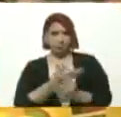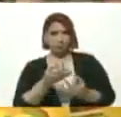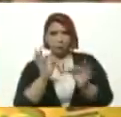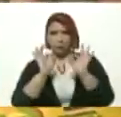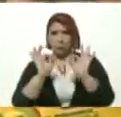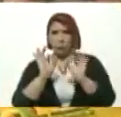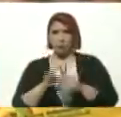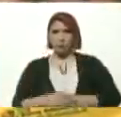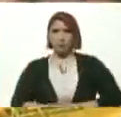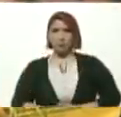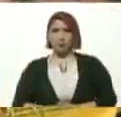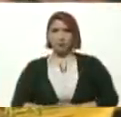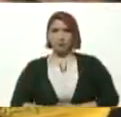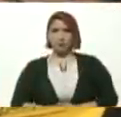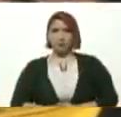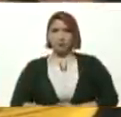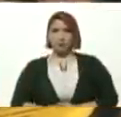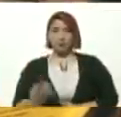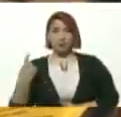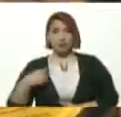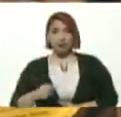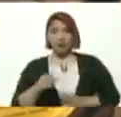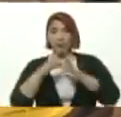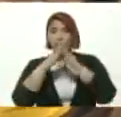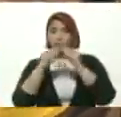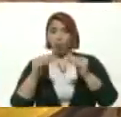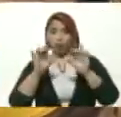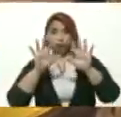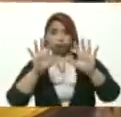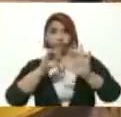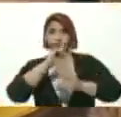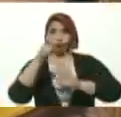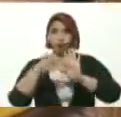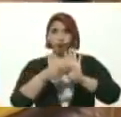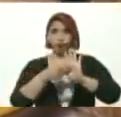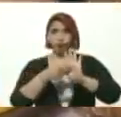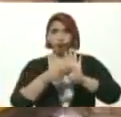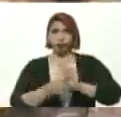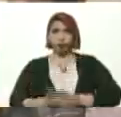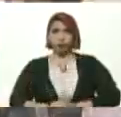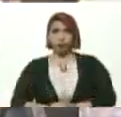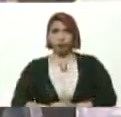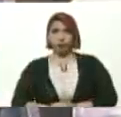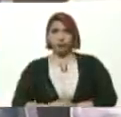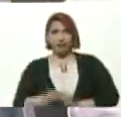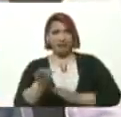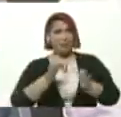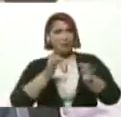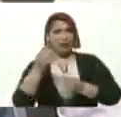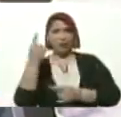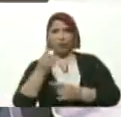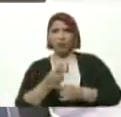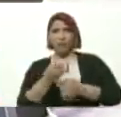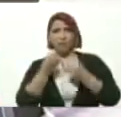Espectacular Aquí tienen los vértices Los voy a completar Pero esto hay que Explicarlo bien